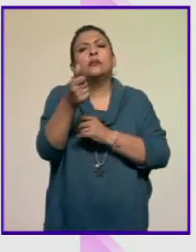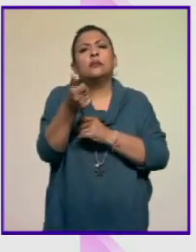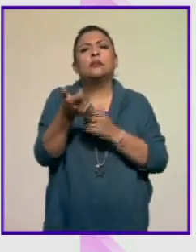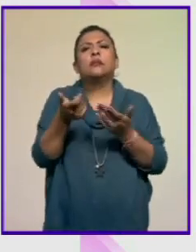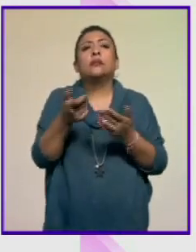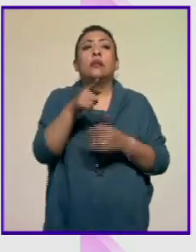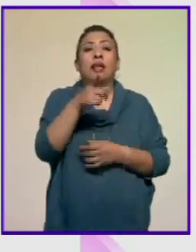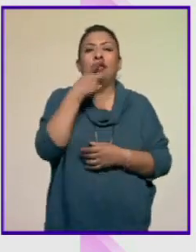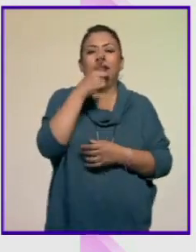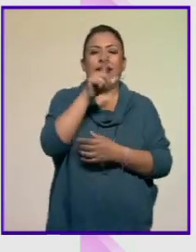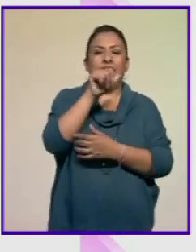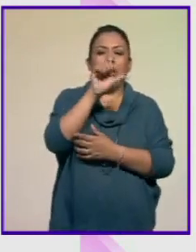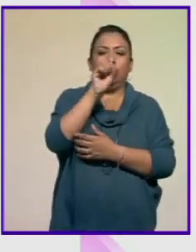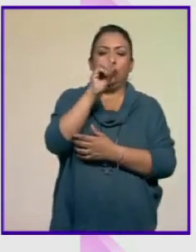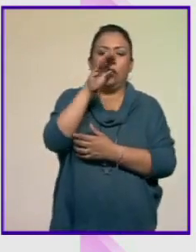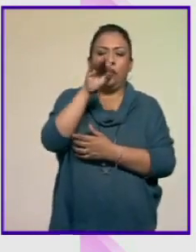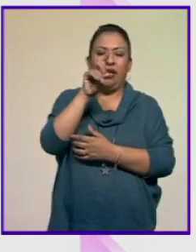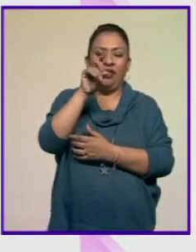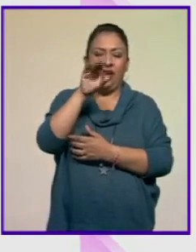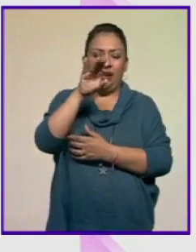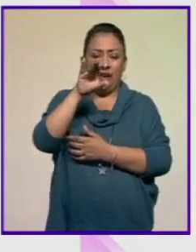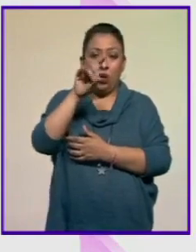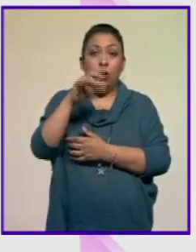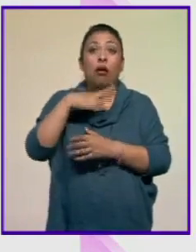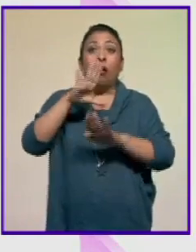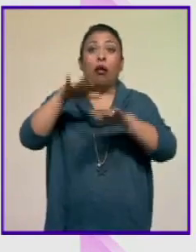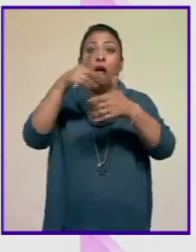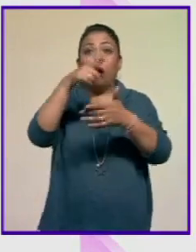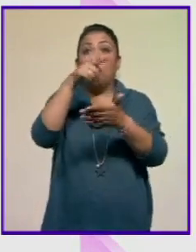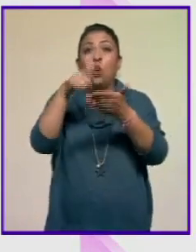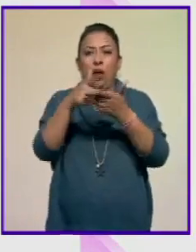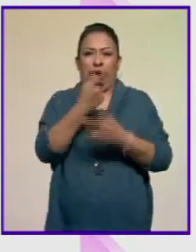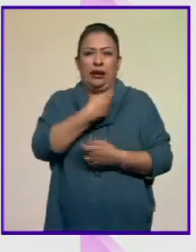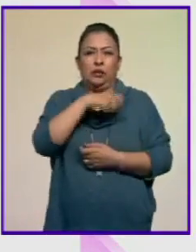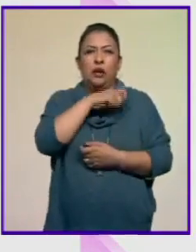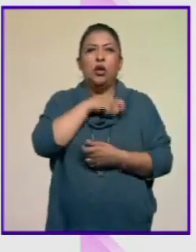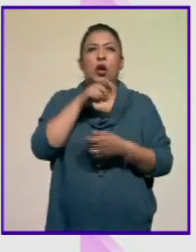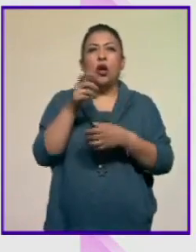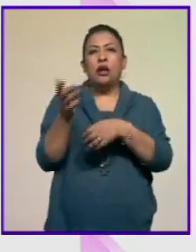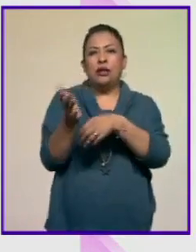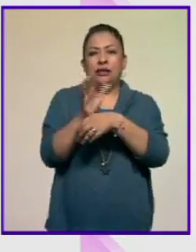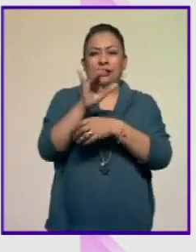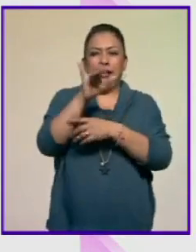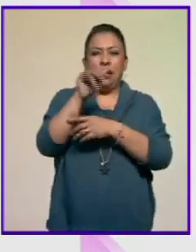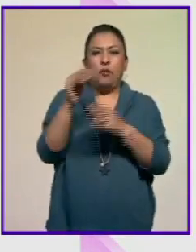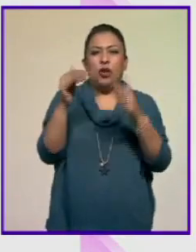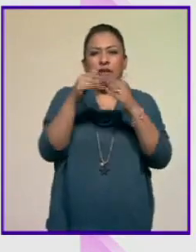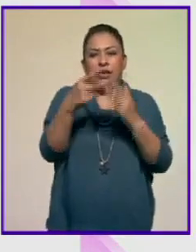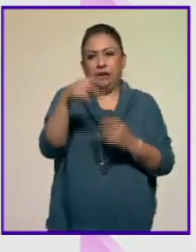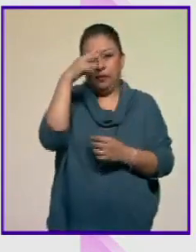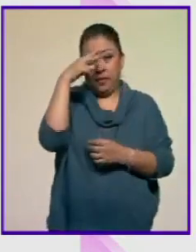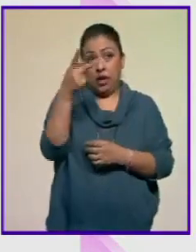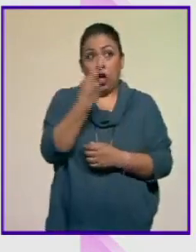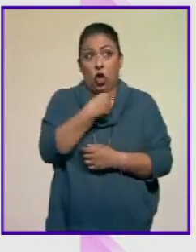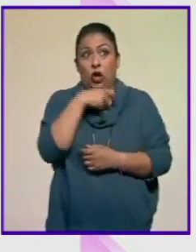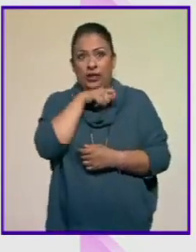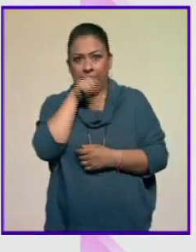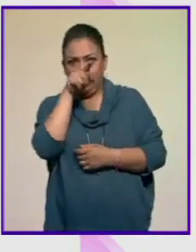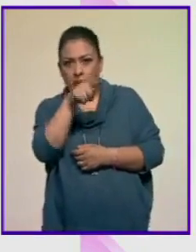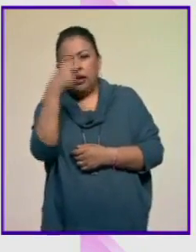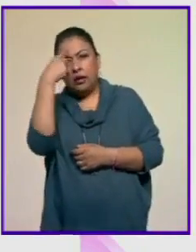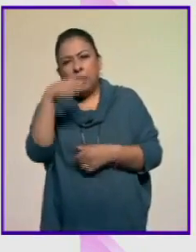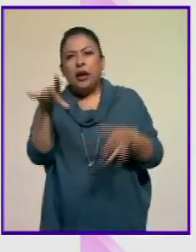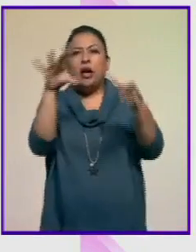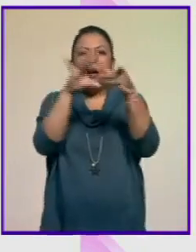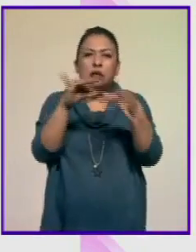La sombra del caudillo de Julio Bracho llegó al público español en la sala Cinépolis de la Casa de México en España. Para explicar los